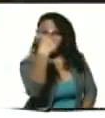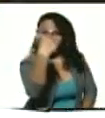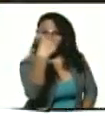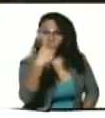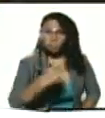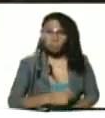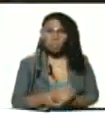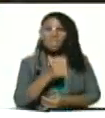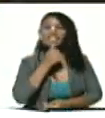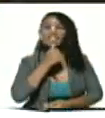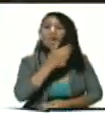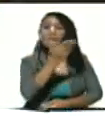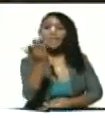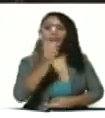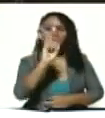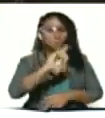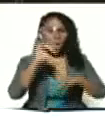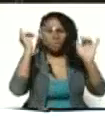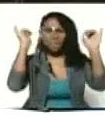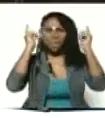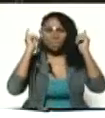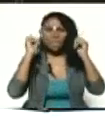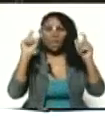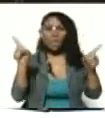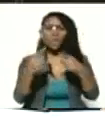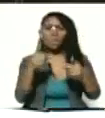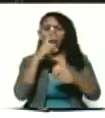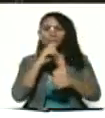¿quién de ustedes no celebra los cumpleaños de la familia?